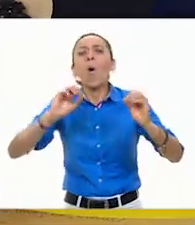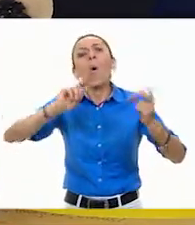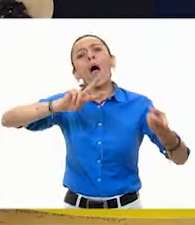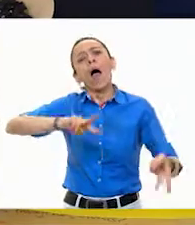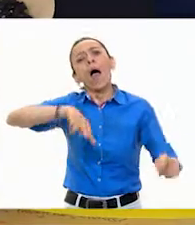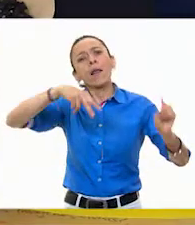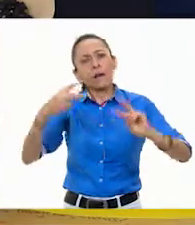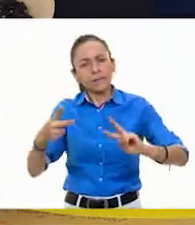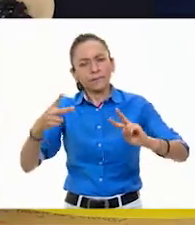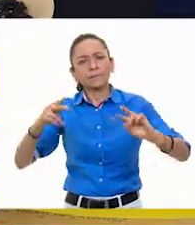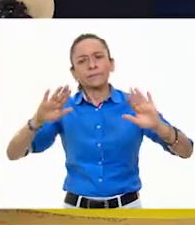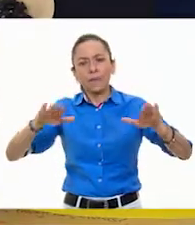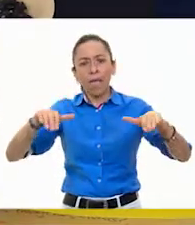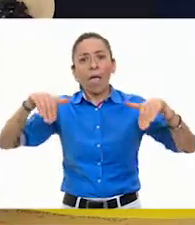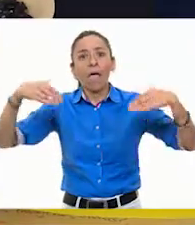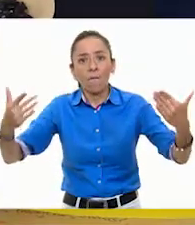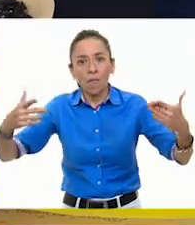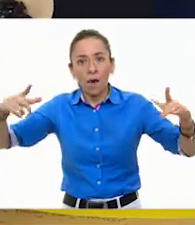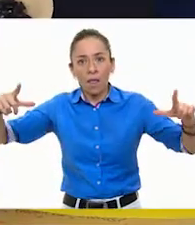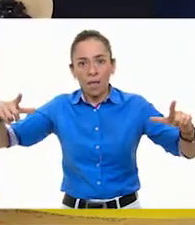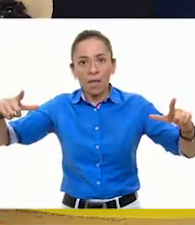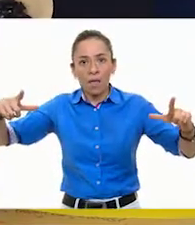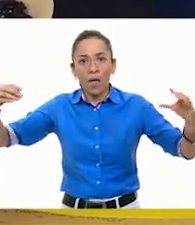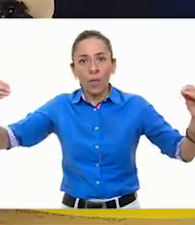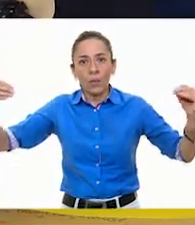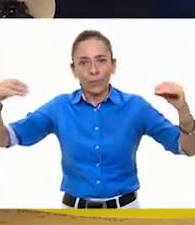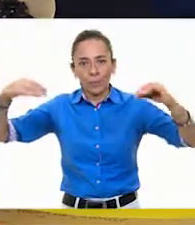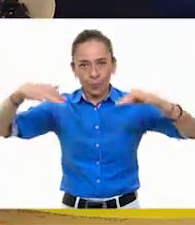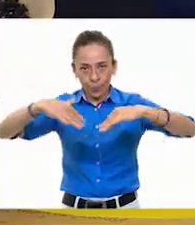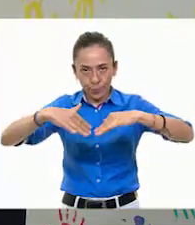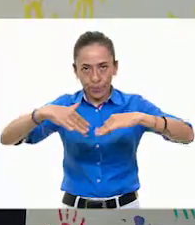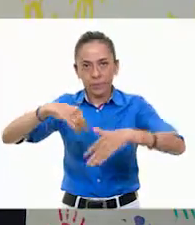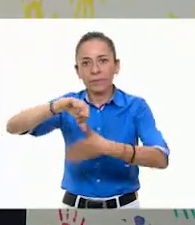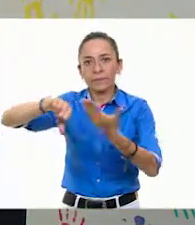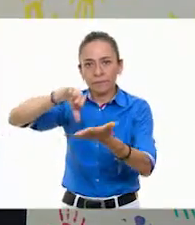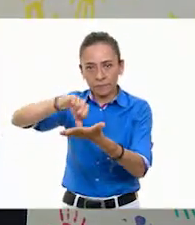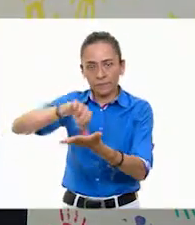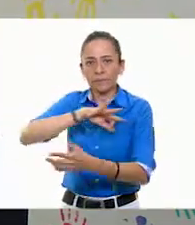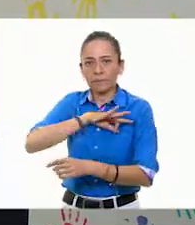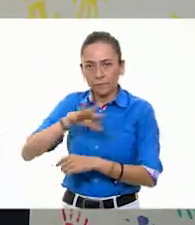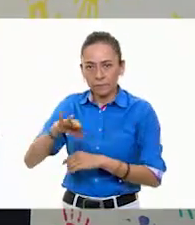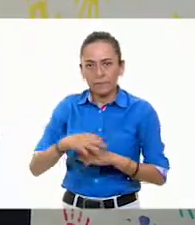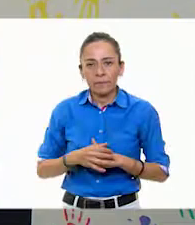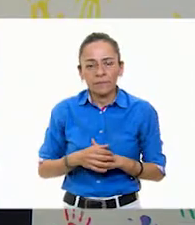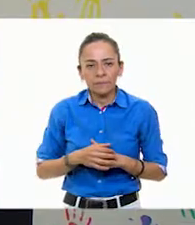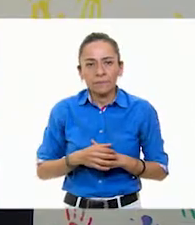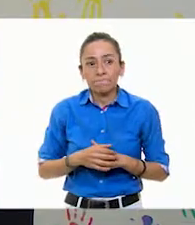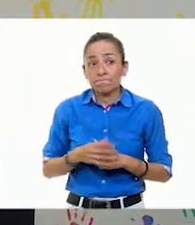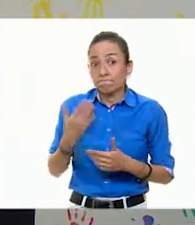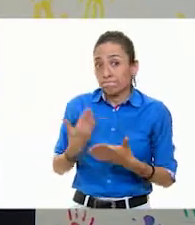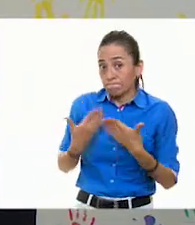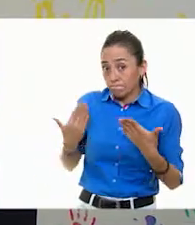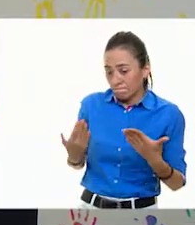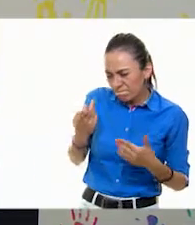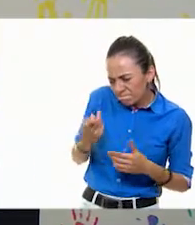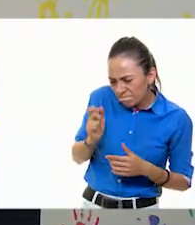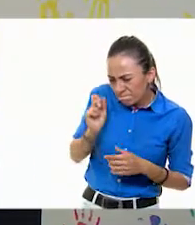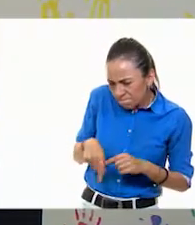en este patrón vamos a ir colocando estas